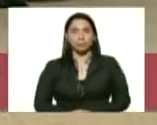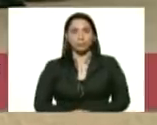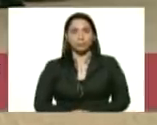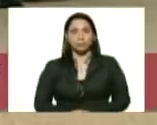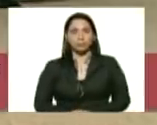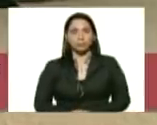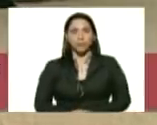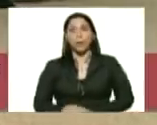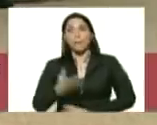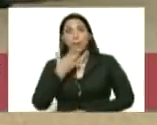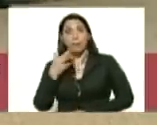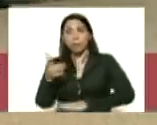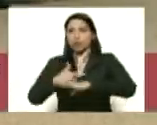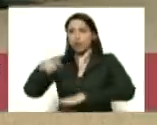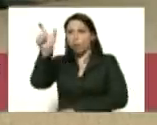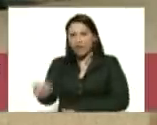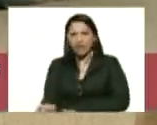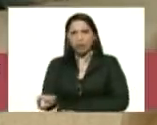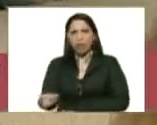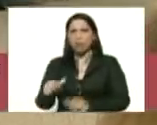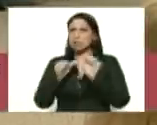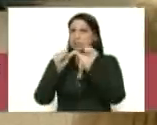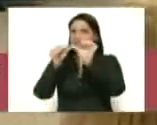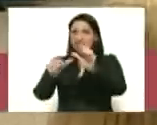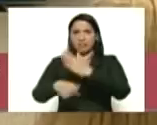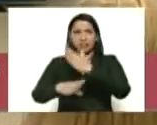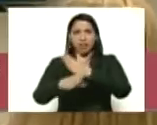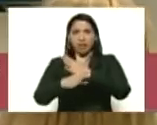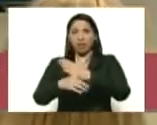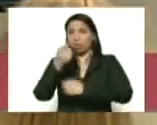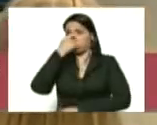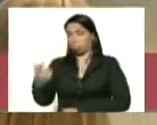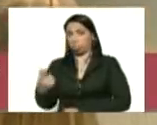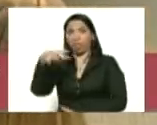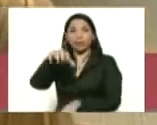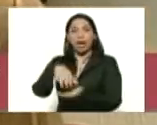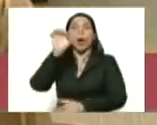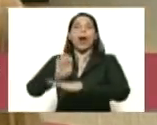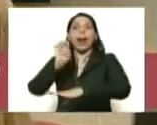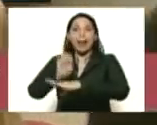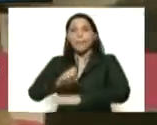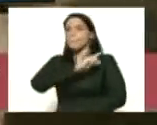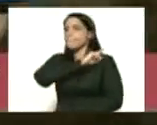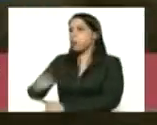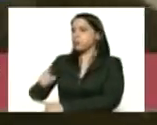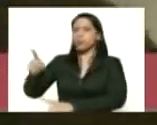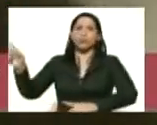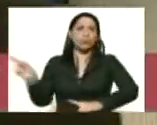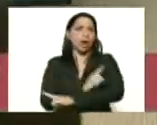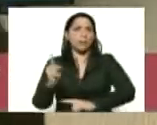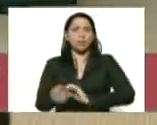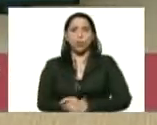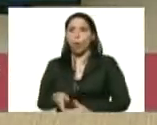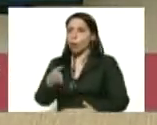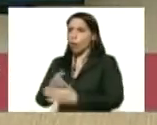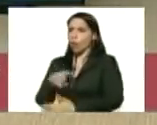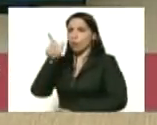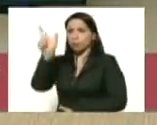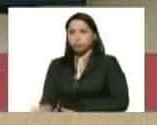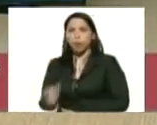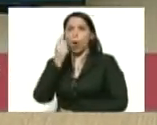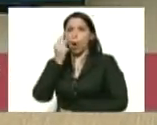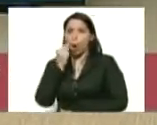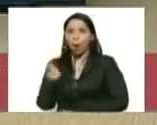Si el gobernador sigue saboteando en el estado del arma, se debe actuar de manera inmediata contra ese gobernador